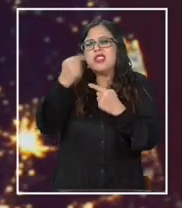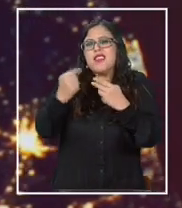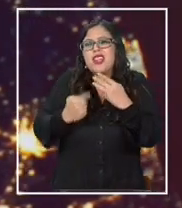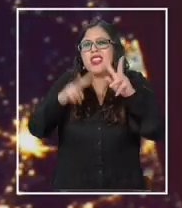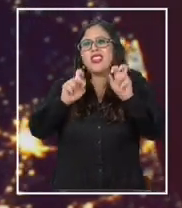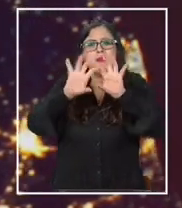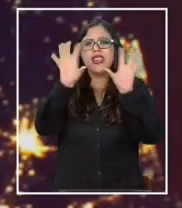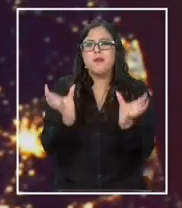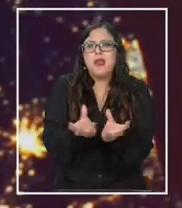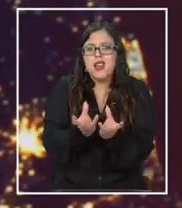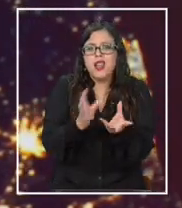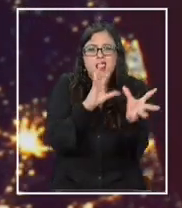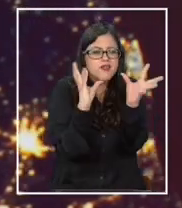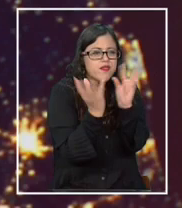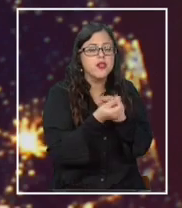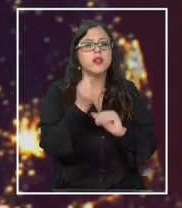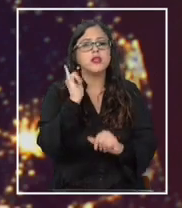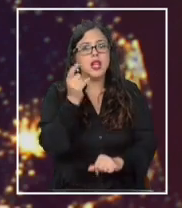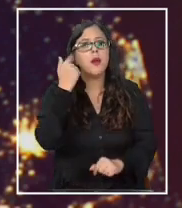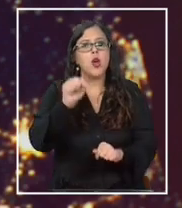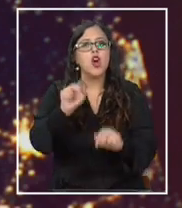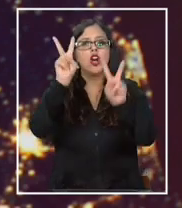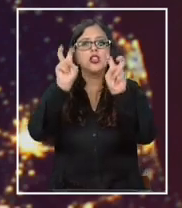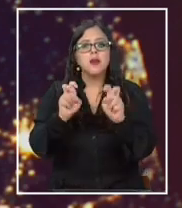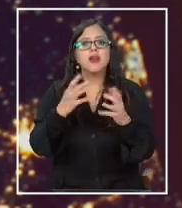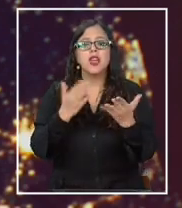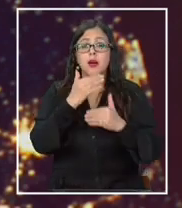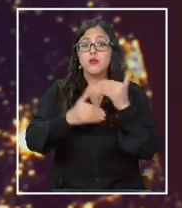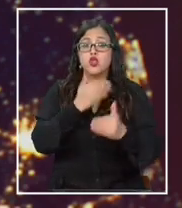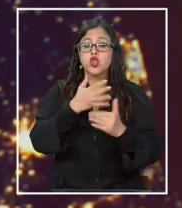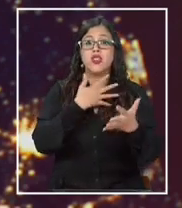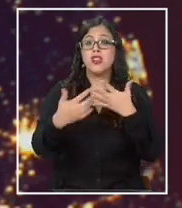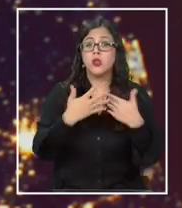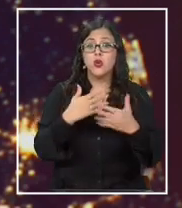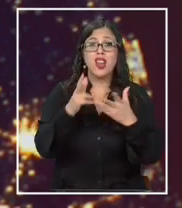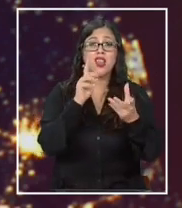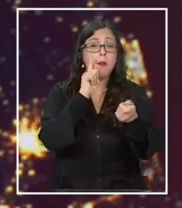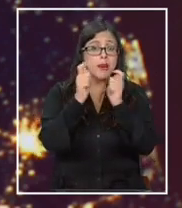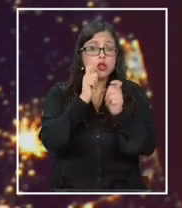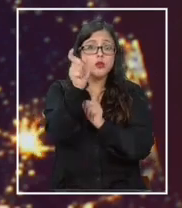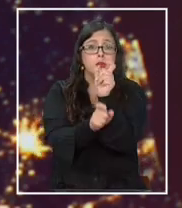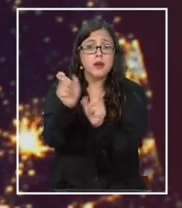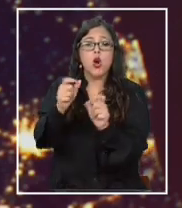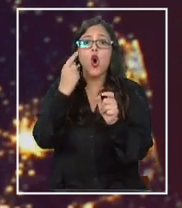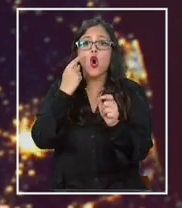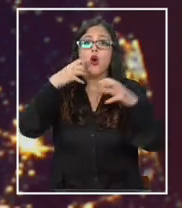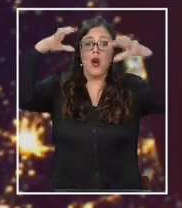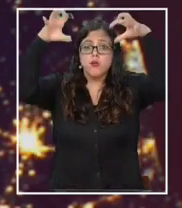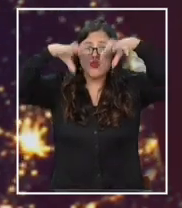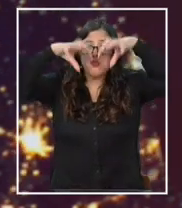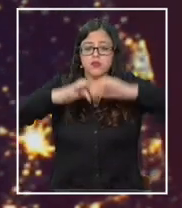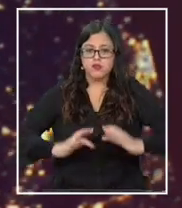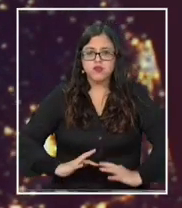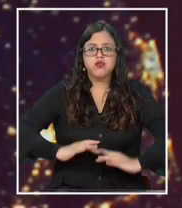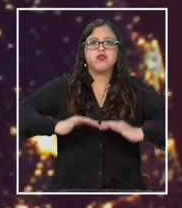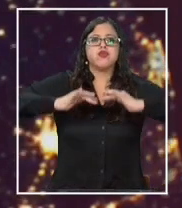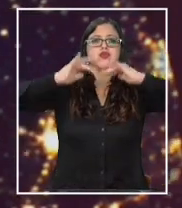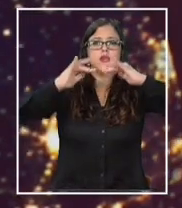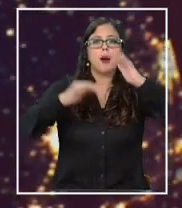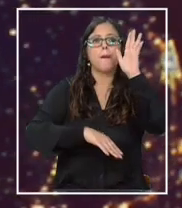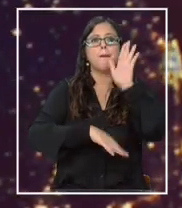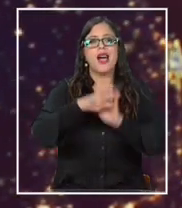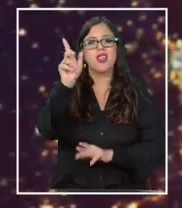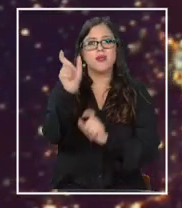que ocurren en el planeta. Sin embargo, dentro de los procesos naturales peligrosos para las personas, las inundaciones son las que cobran la mayor